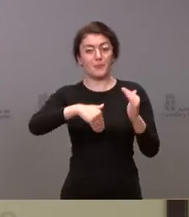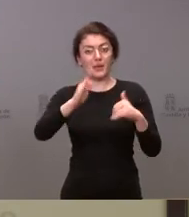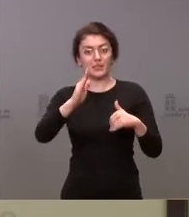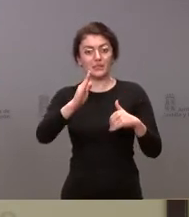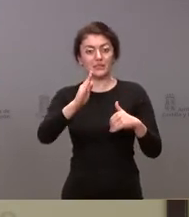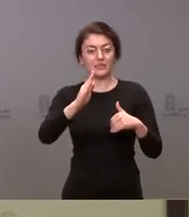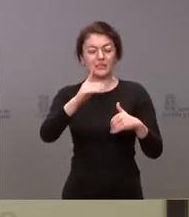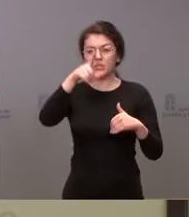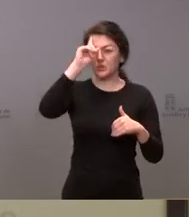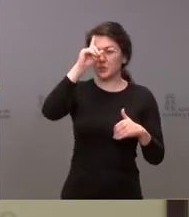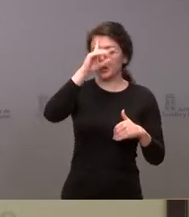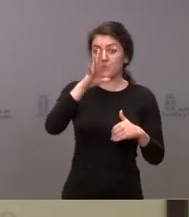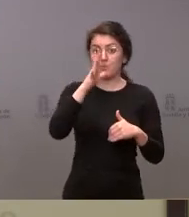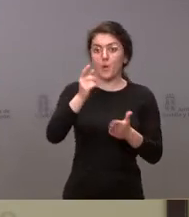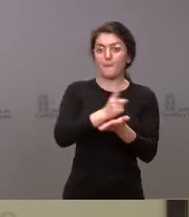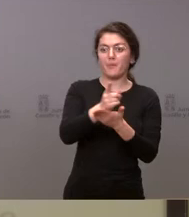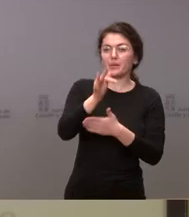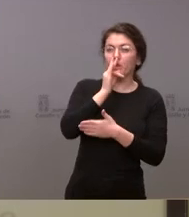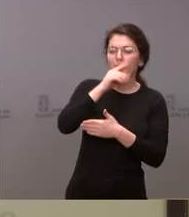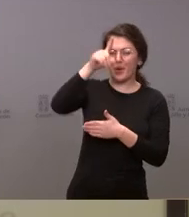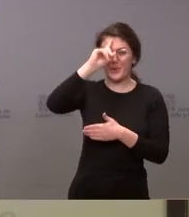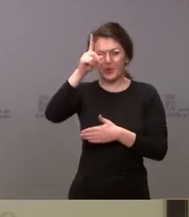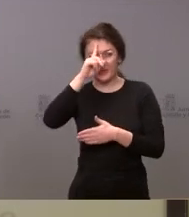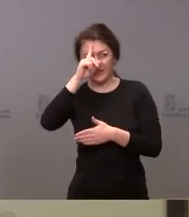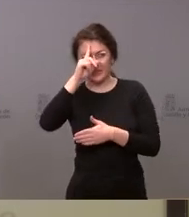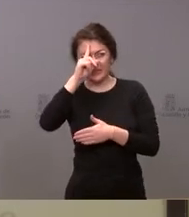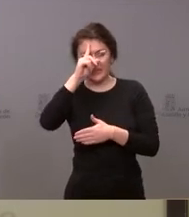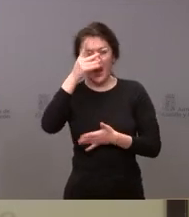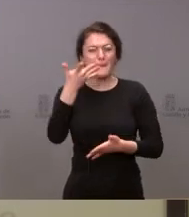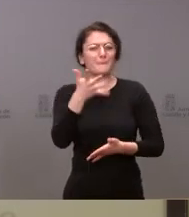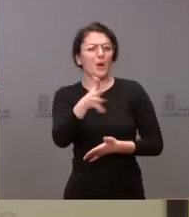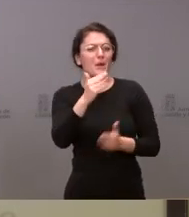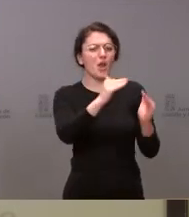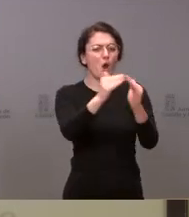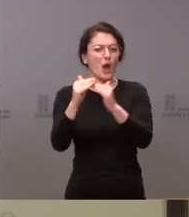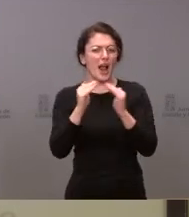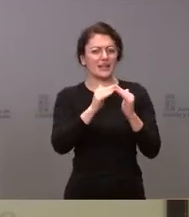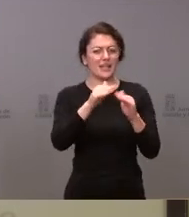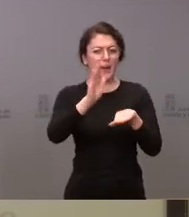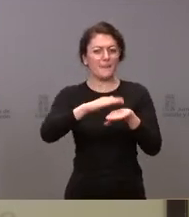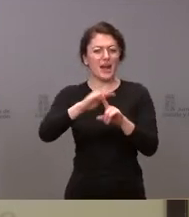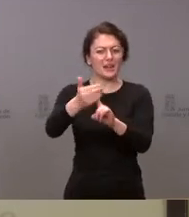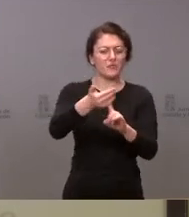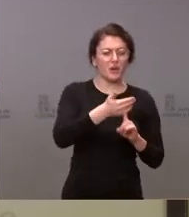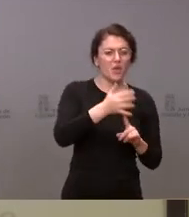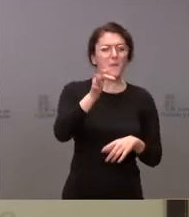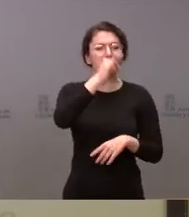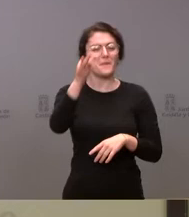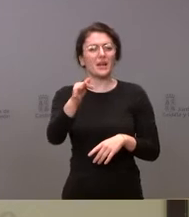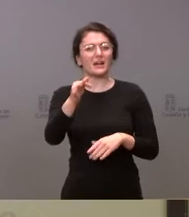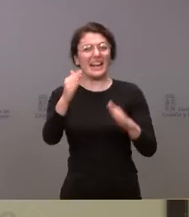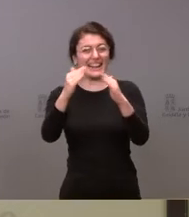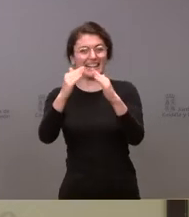estimación de oferta de viviendas que se pueda hacer para que venga la gente y de plazas de acogida inicial para los más pequeños para los menas